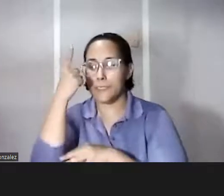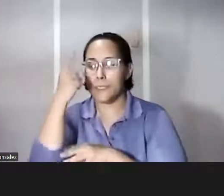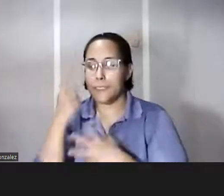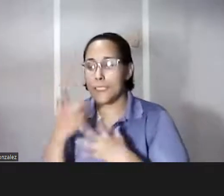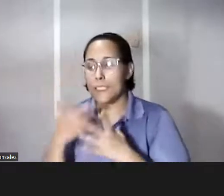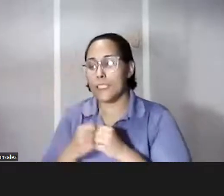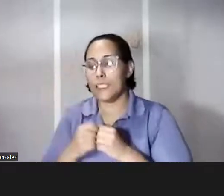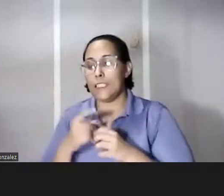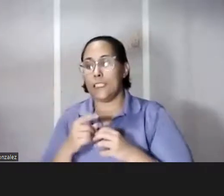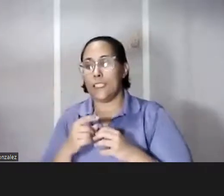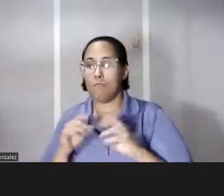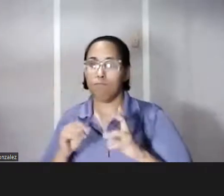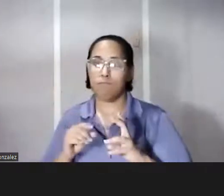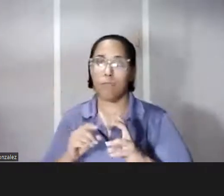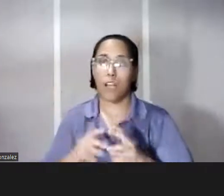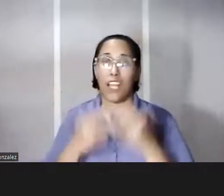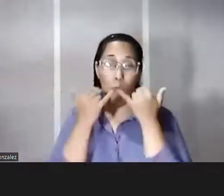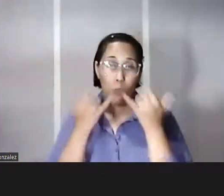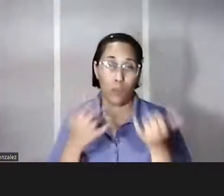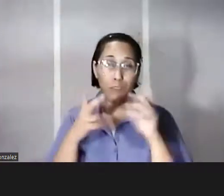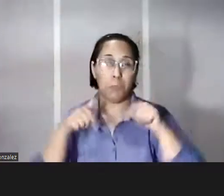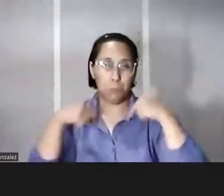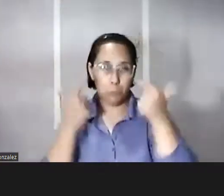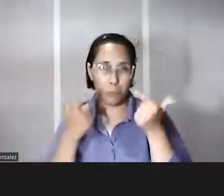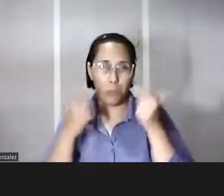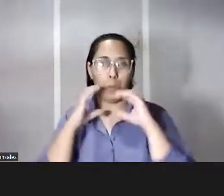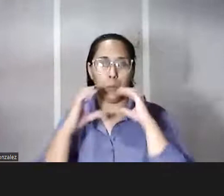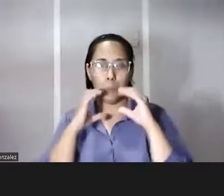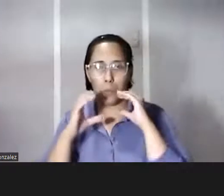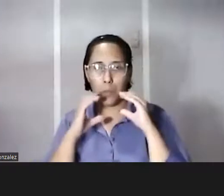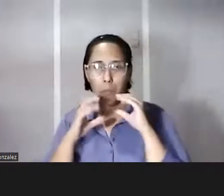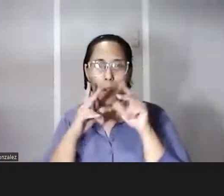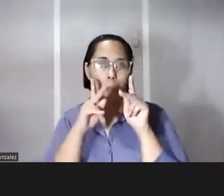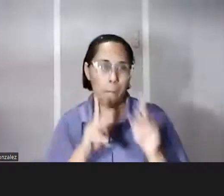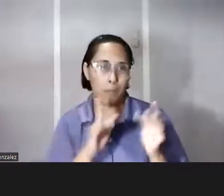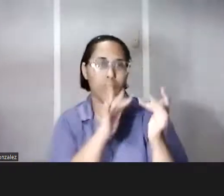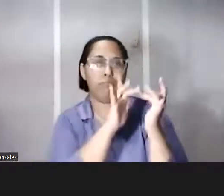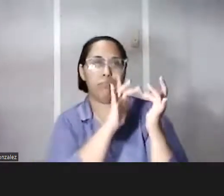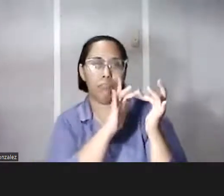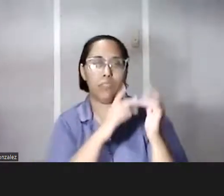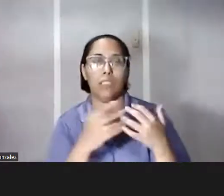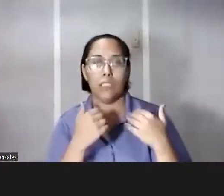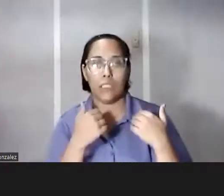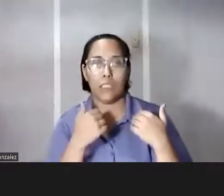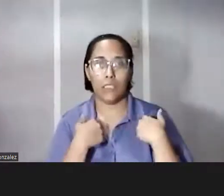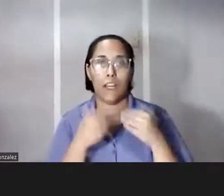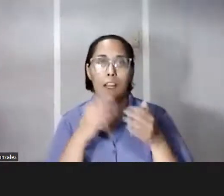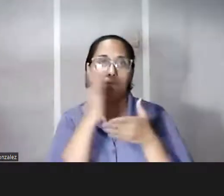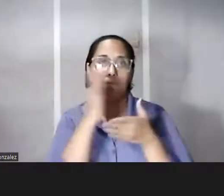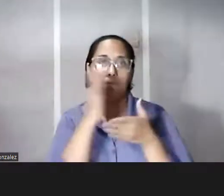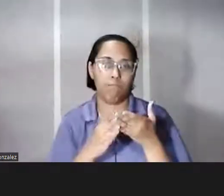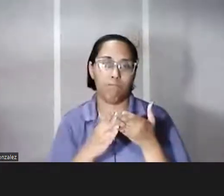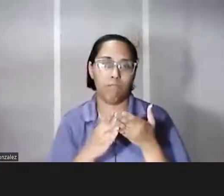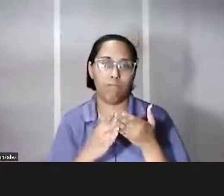este fenómeno del cual estamos hablando y que comenta la persona que intervino tienen gran parte que ver con esto